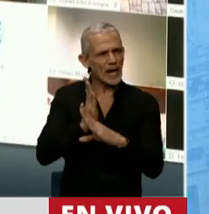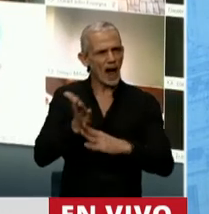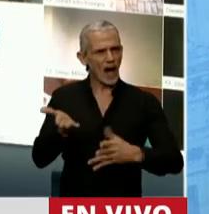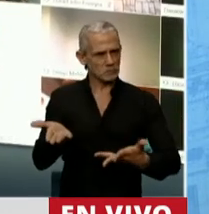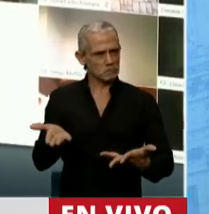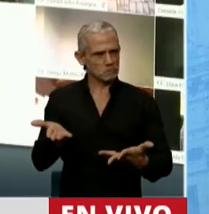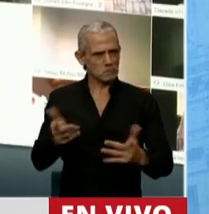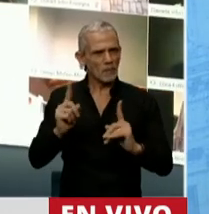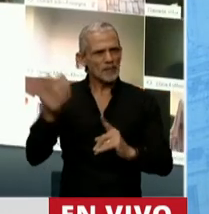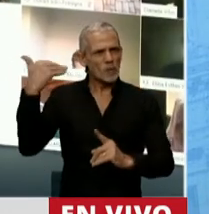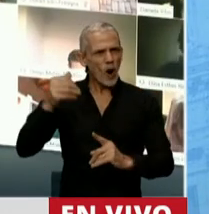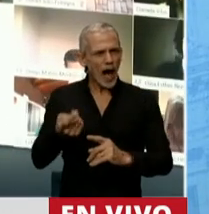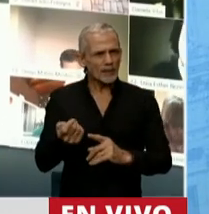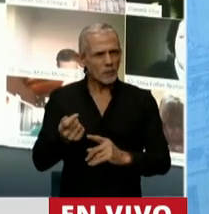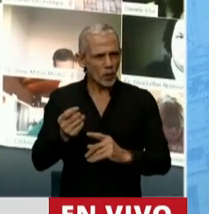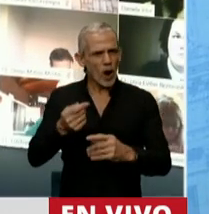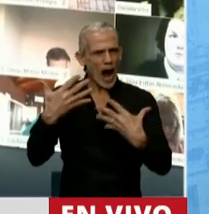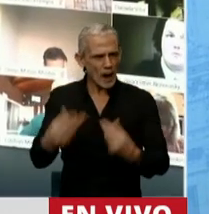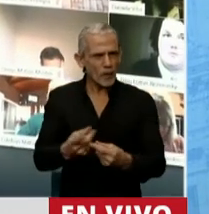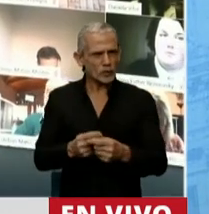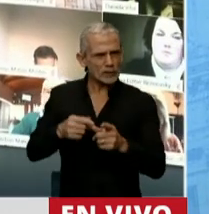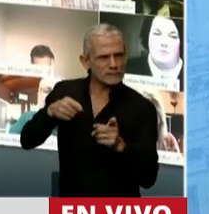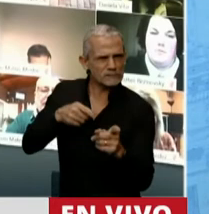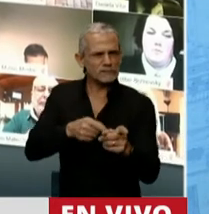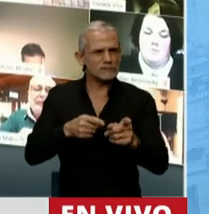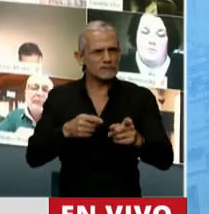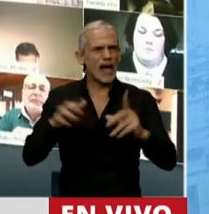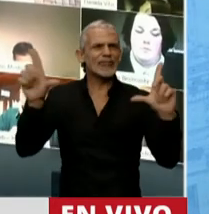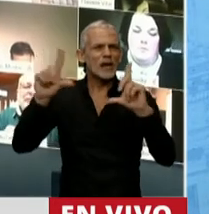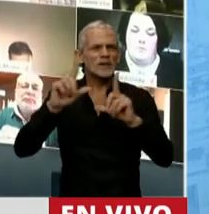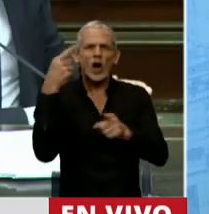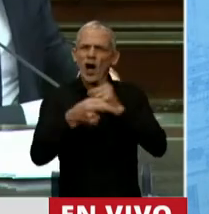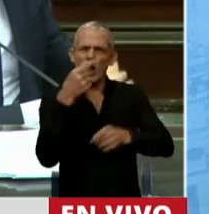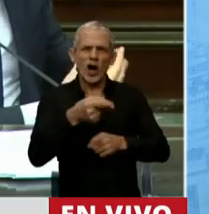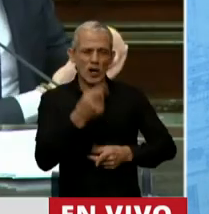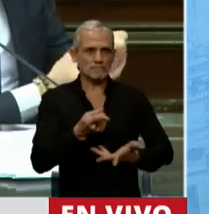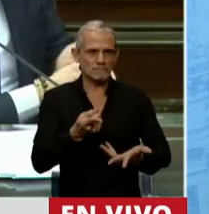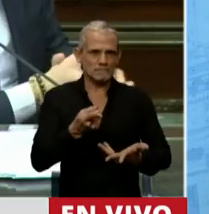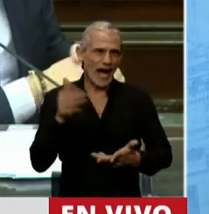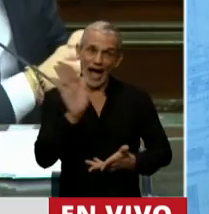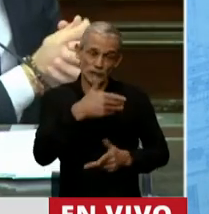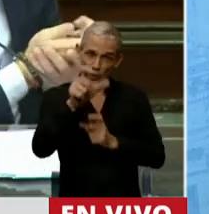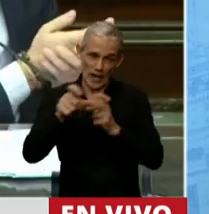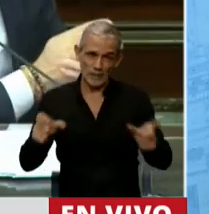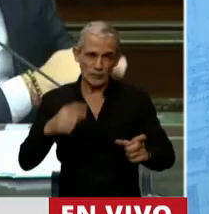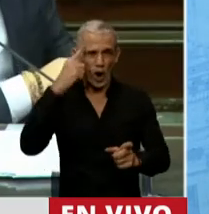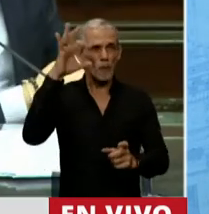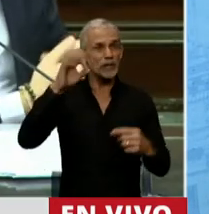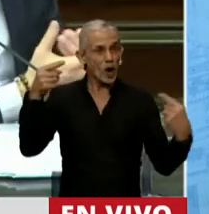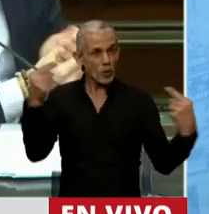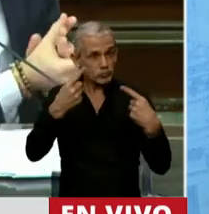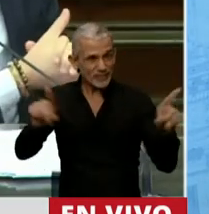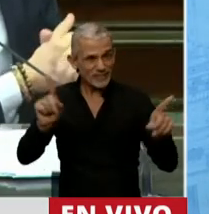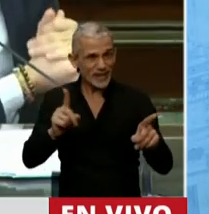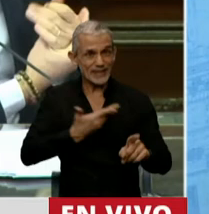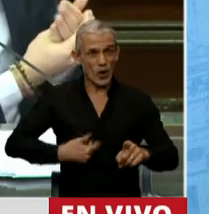que acompañaron la persecución mediática y judicial a todos quienes opinaban en contra